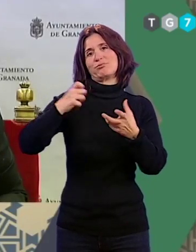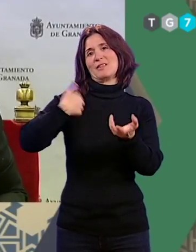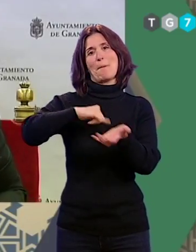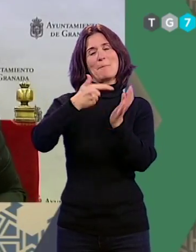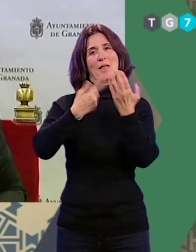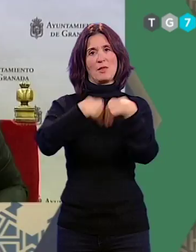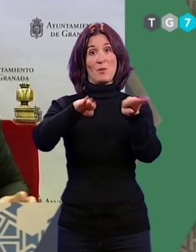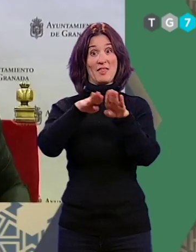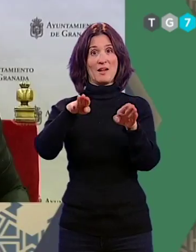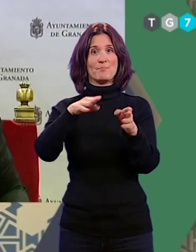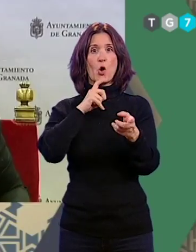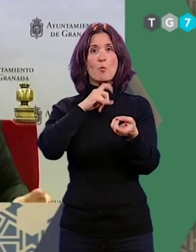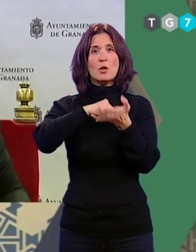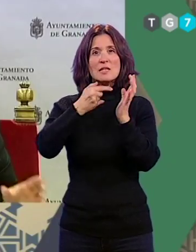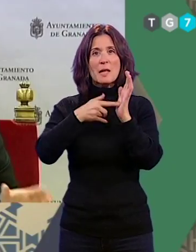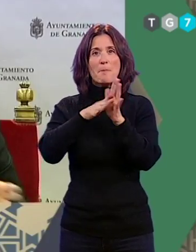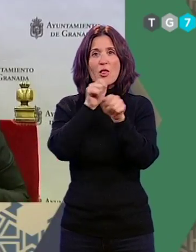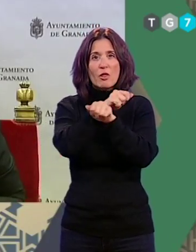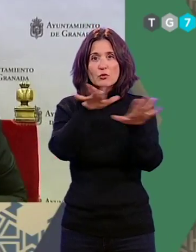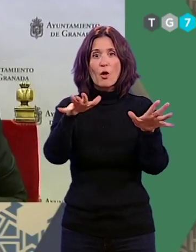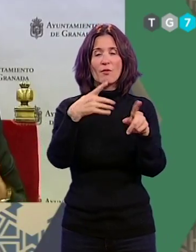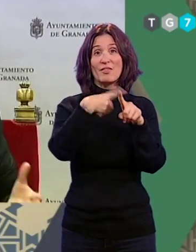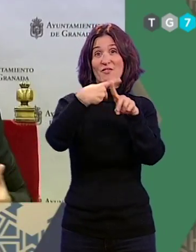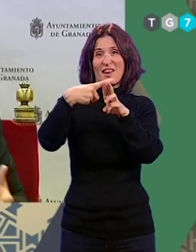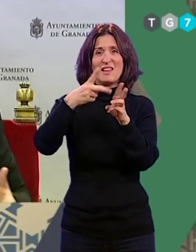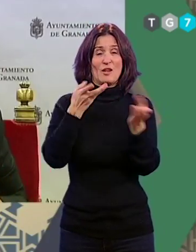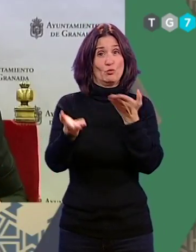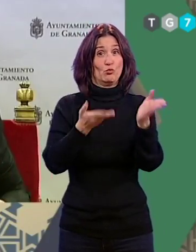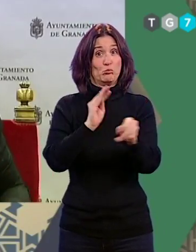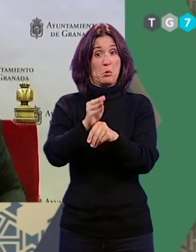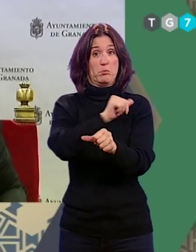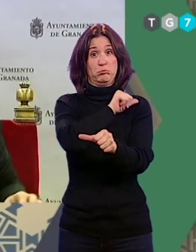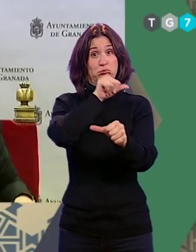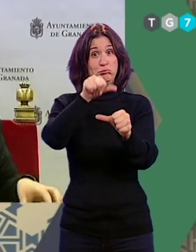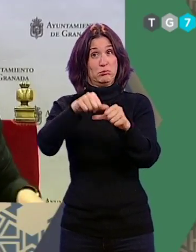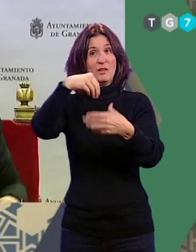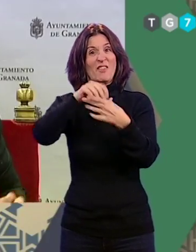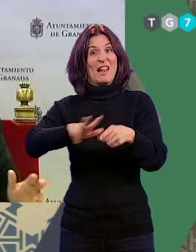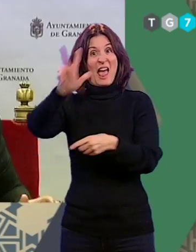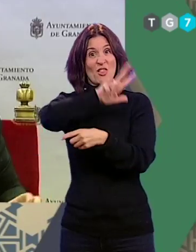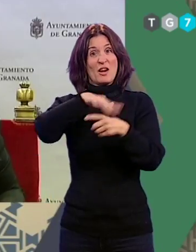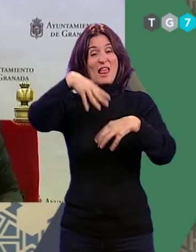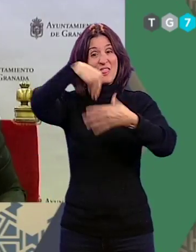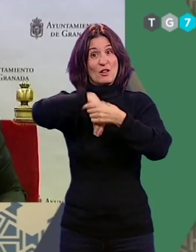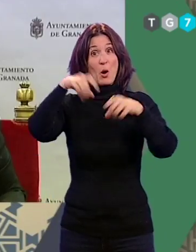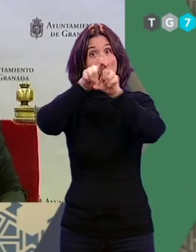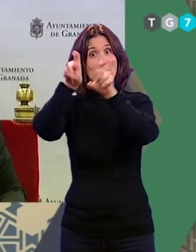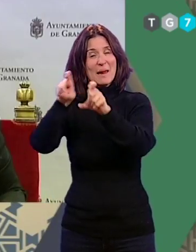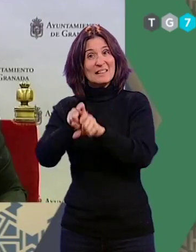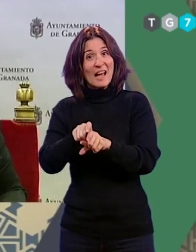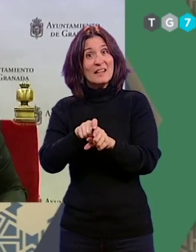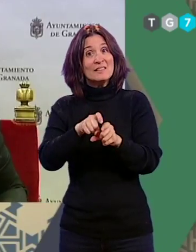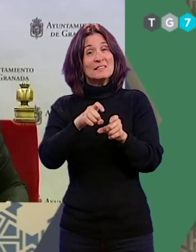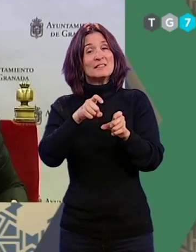Los mecanismos de difusión de las distintas ayudas que les he comentado antes, se van a implantar a nivel nacional dentro del tejido empresarial local a